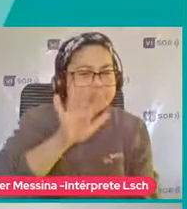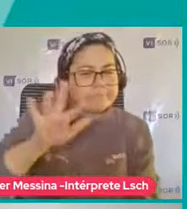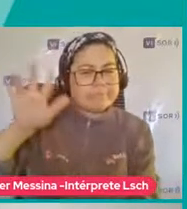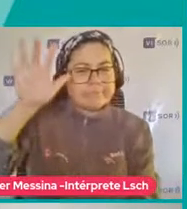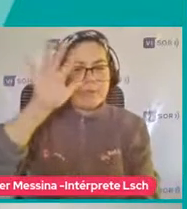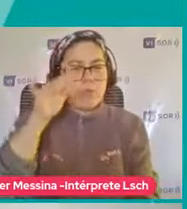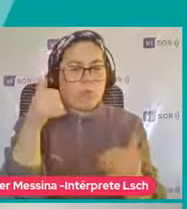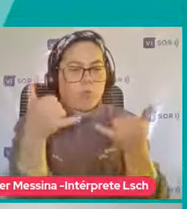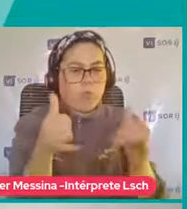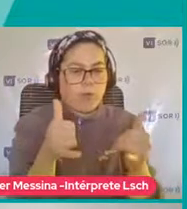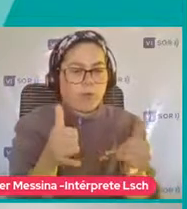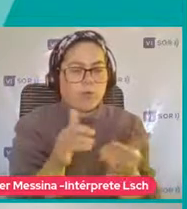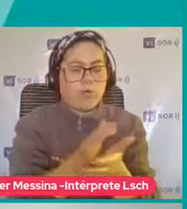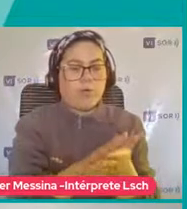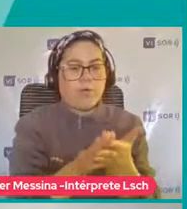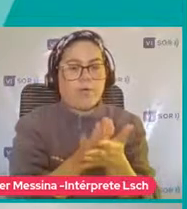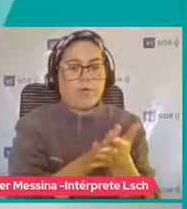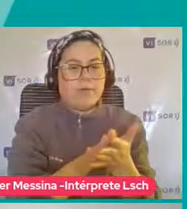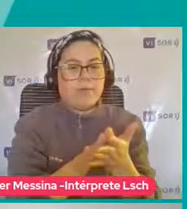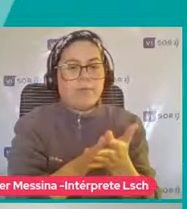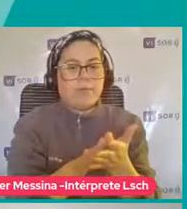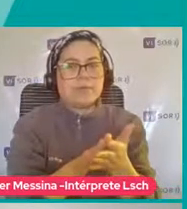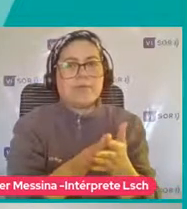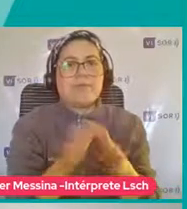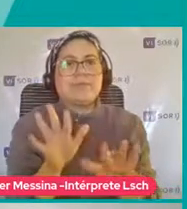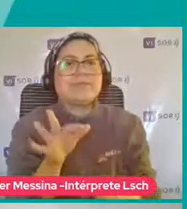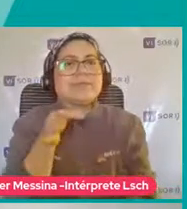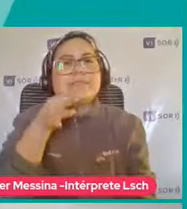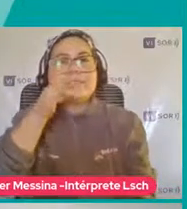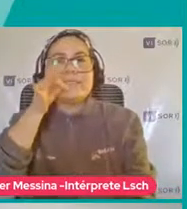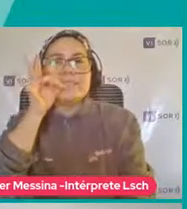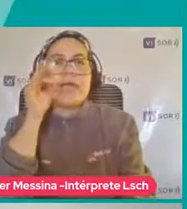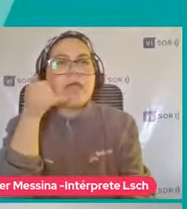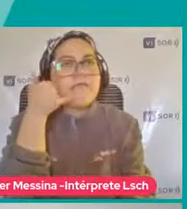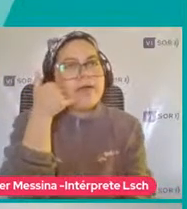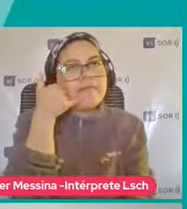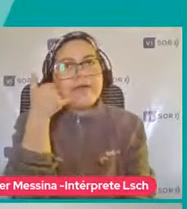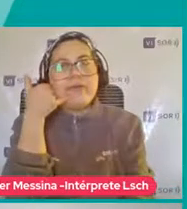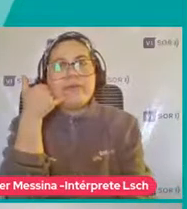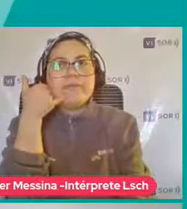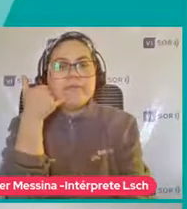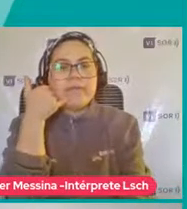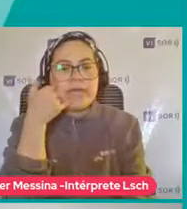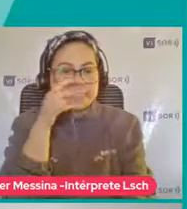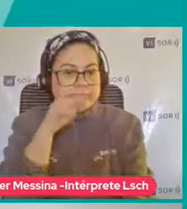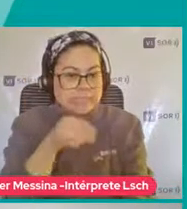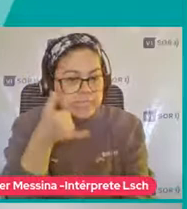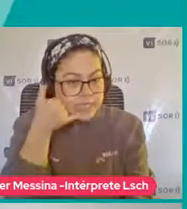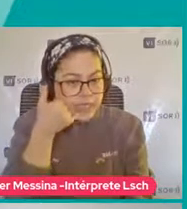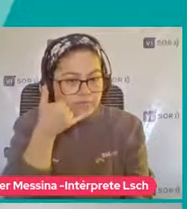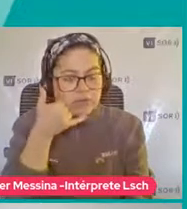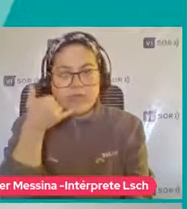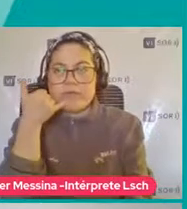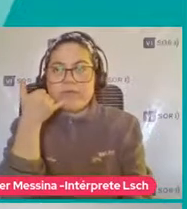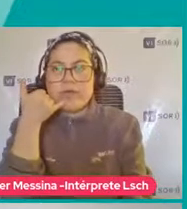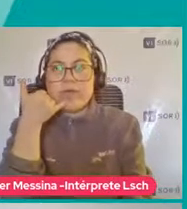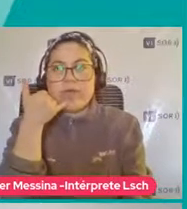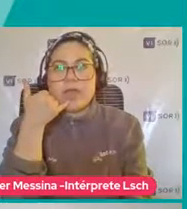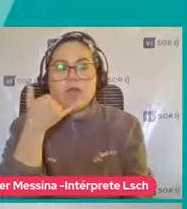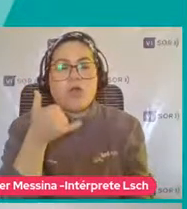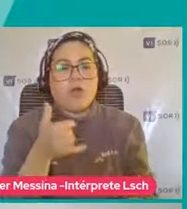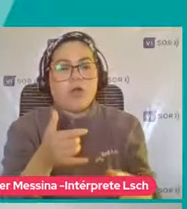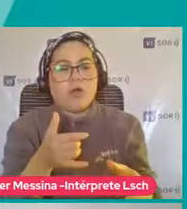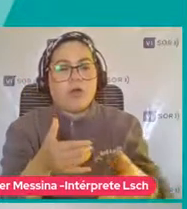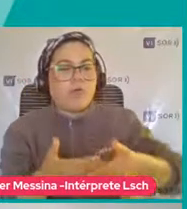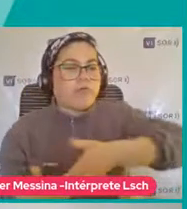Dice Como si Bebiera de una taza vacía Como si hablara por teléfono O Como que le da de comer A una muñeca O a un peluche